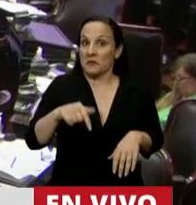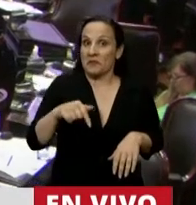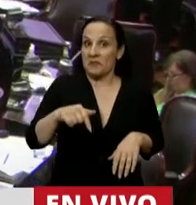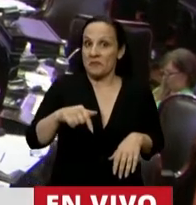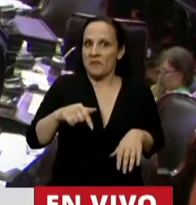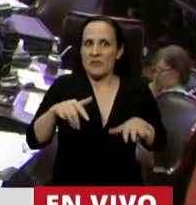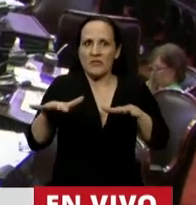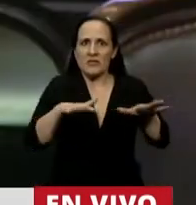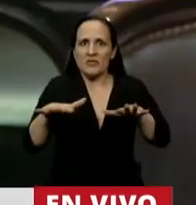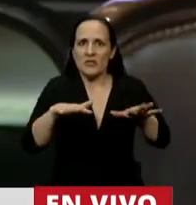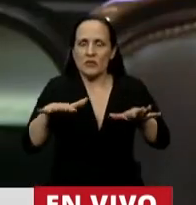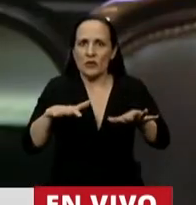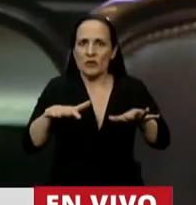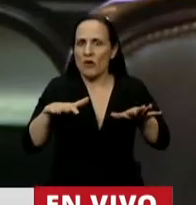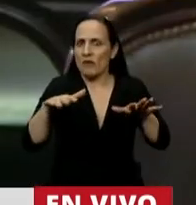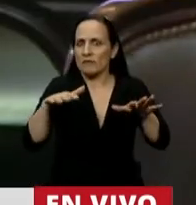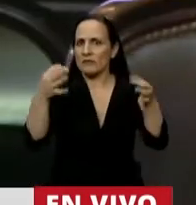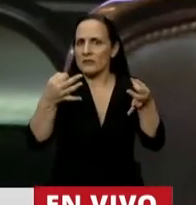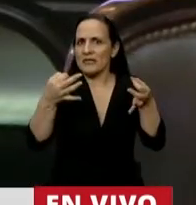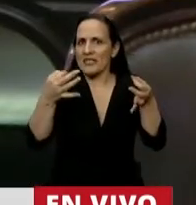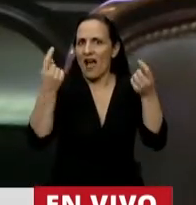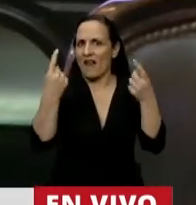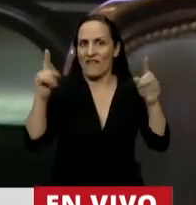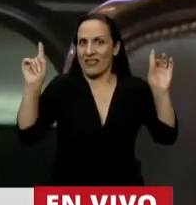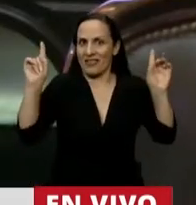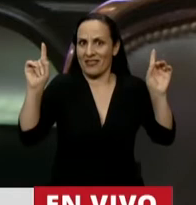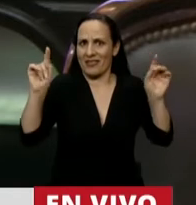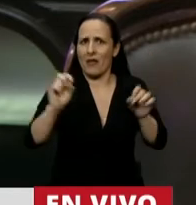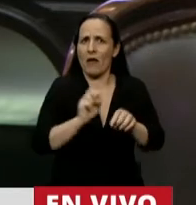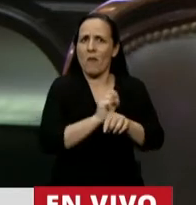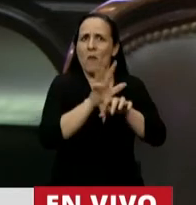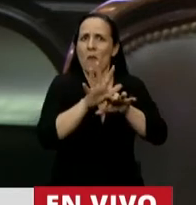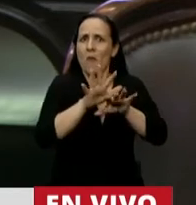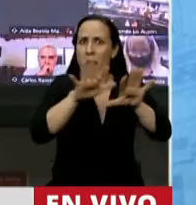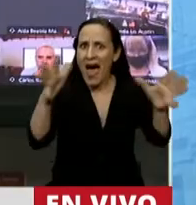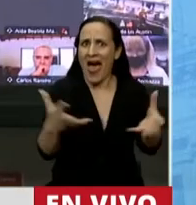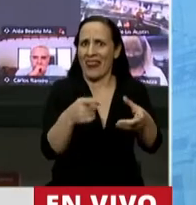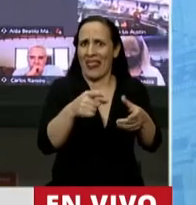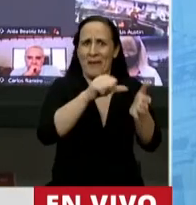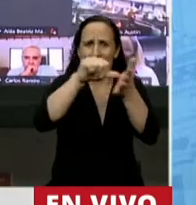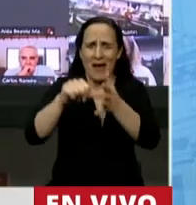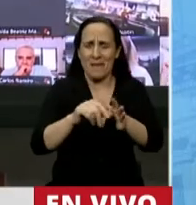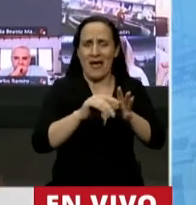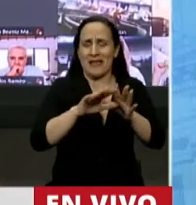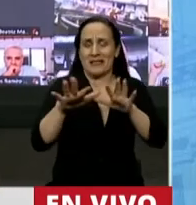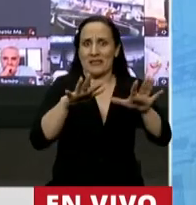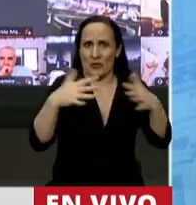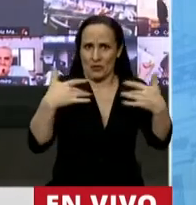extraordinaria de una pandemia de impacto global que llega a la Argentina.